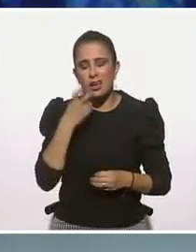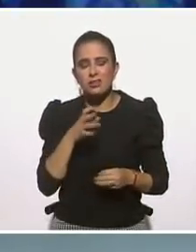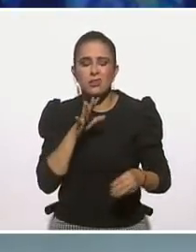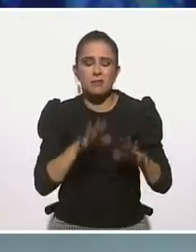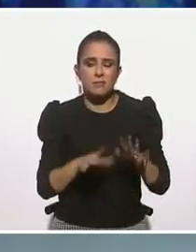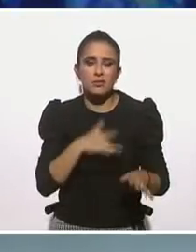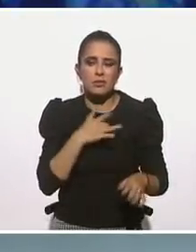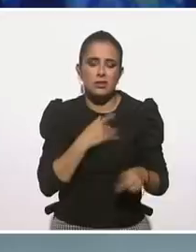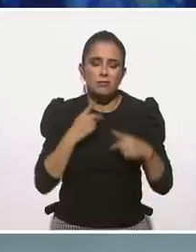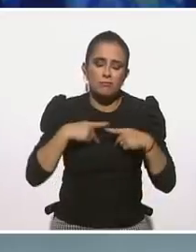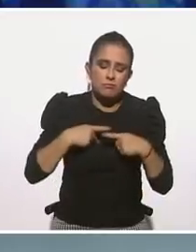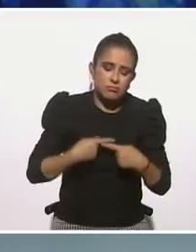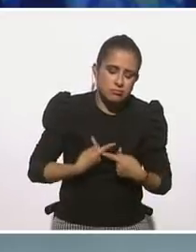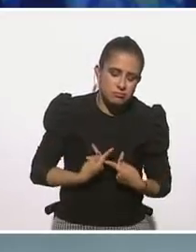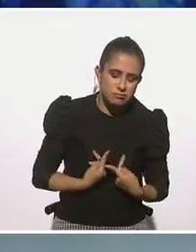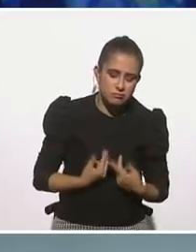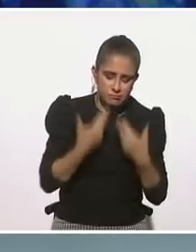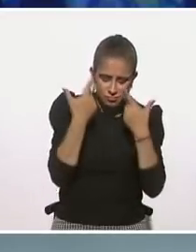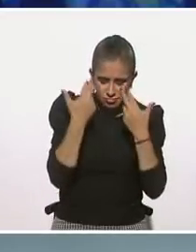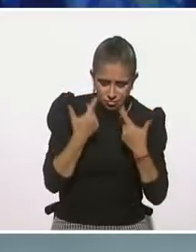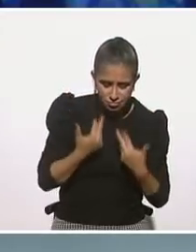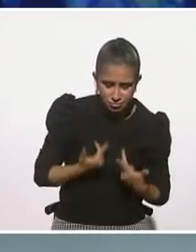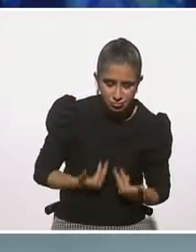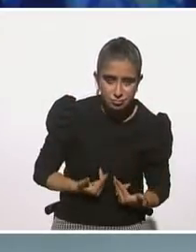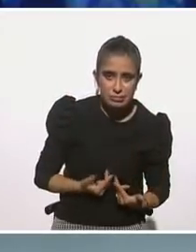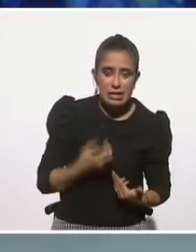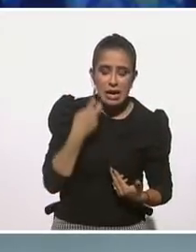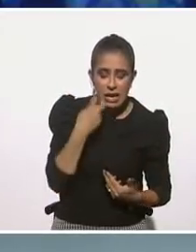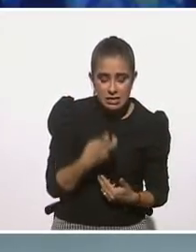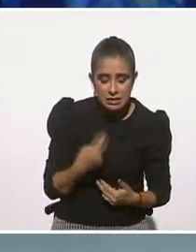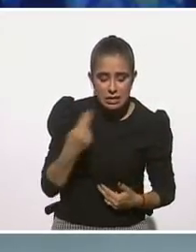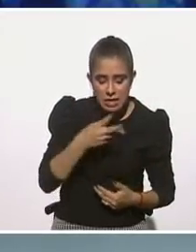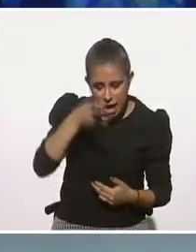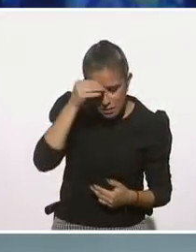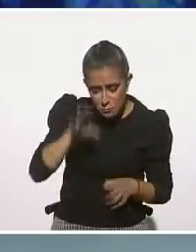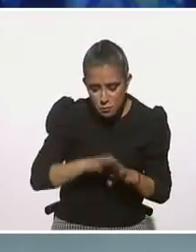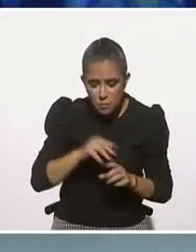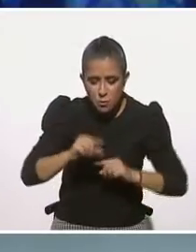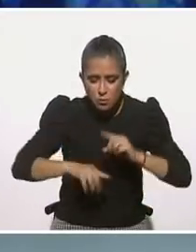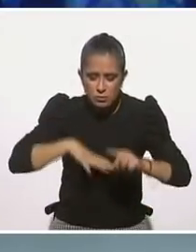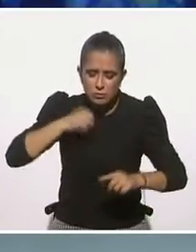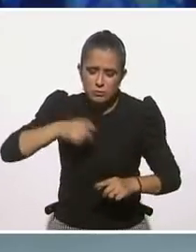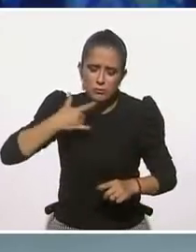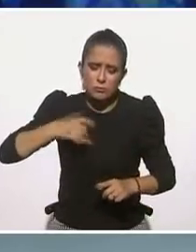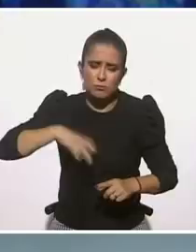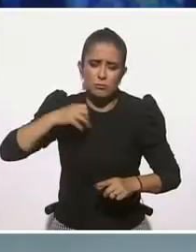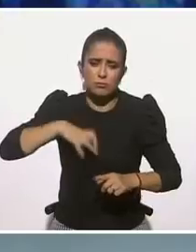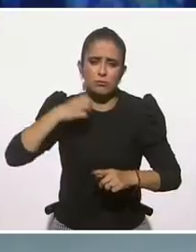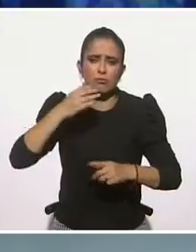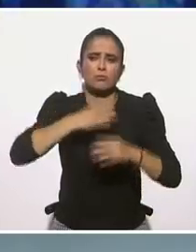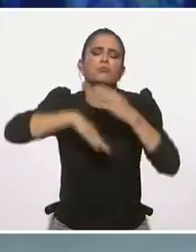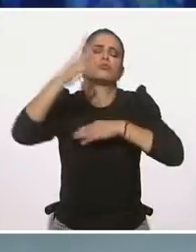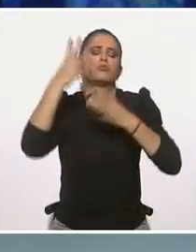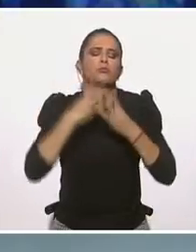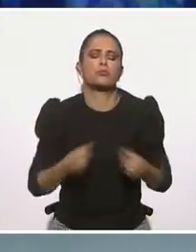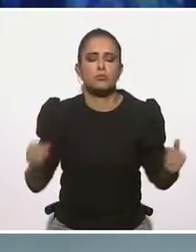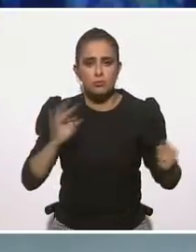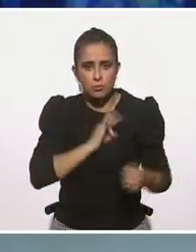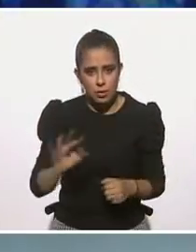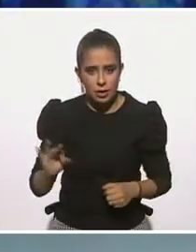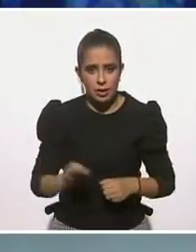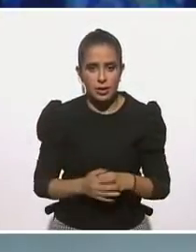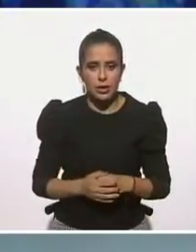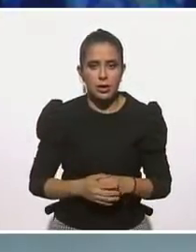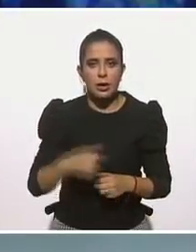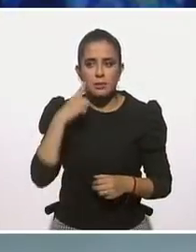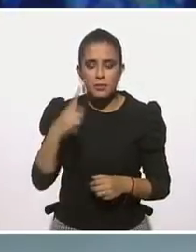nosotros sentimos y es importante por eso aprender a ser resilientes, que es el tema que conversamos el día de hoy. Pues vamos con los comentarios